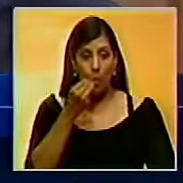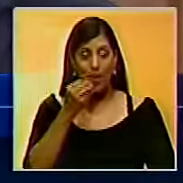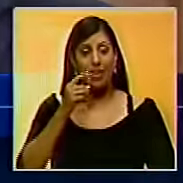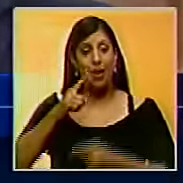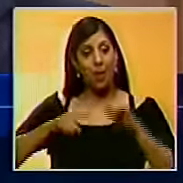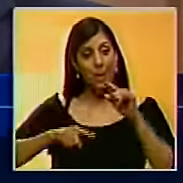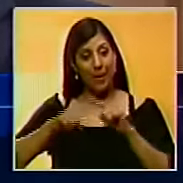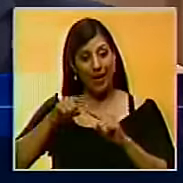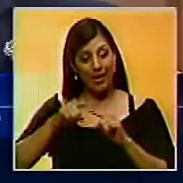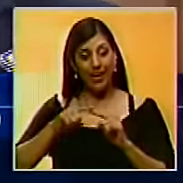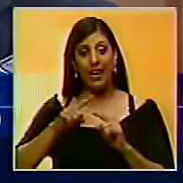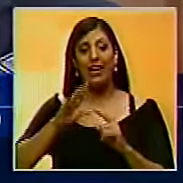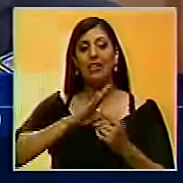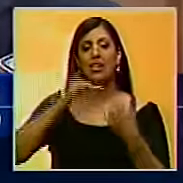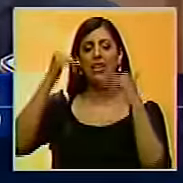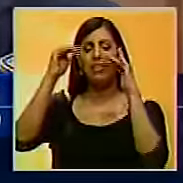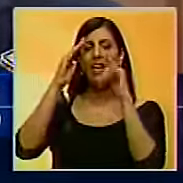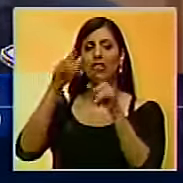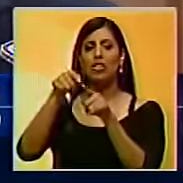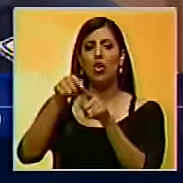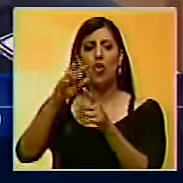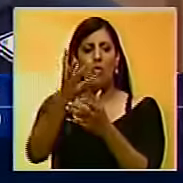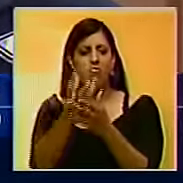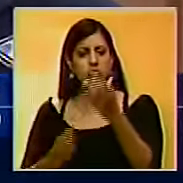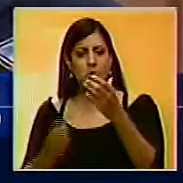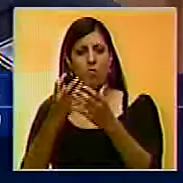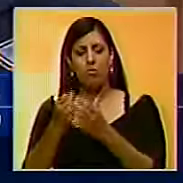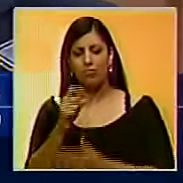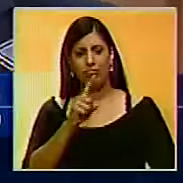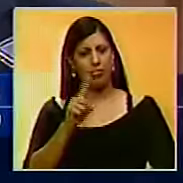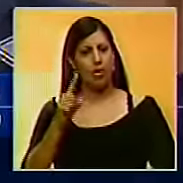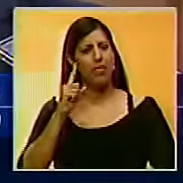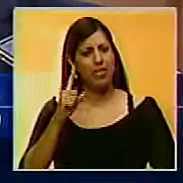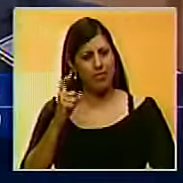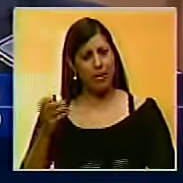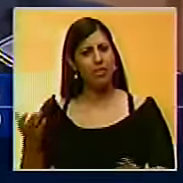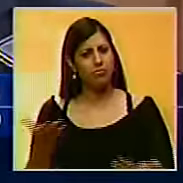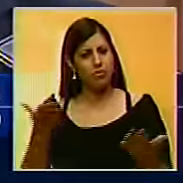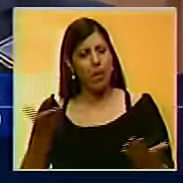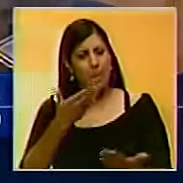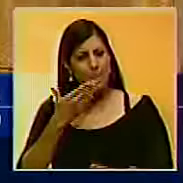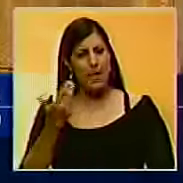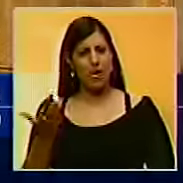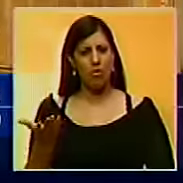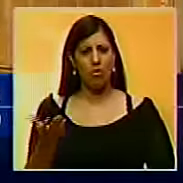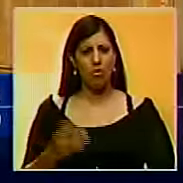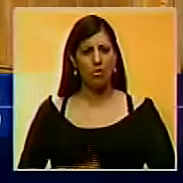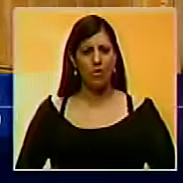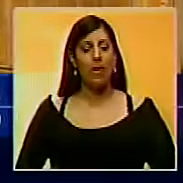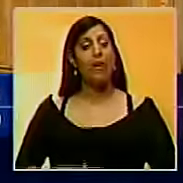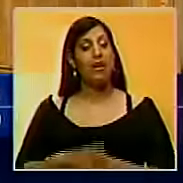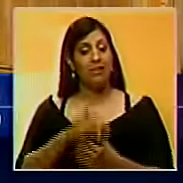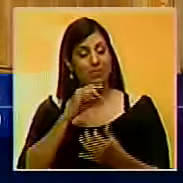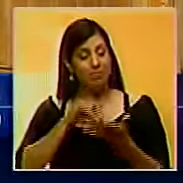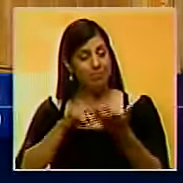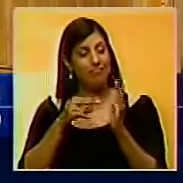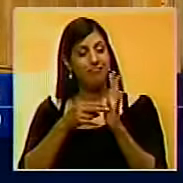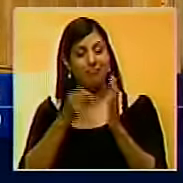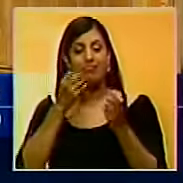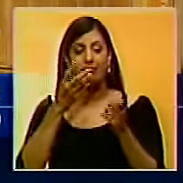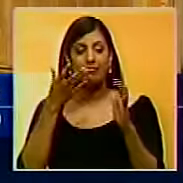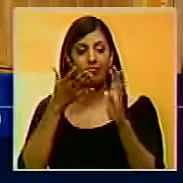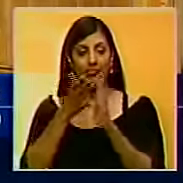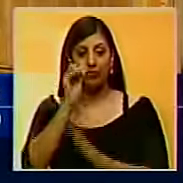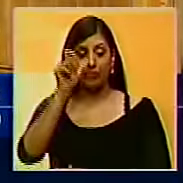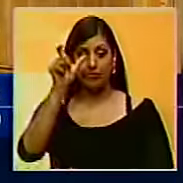artículos no se ataja apuntando a la distribución, sino incentivando la producción de los mismos. Esto fue parte de